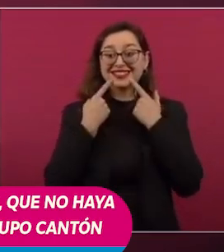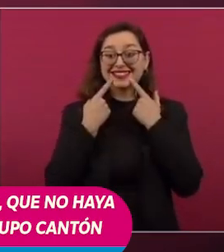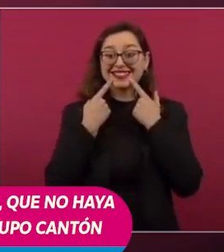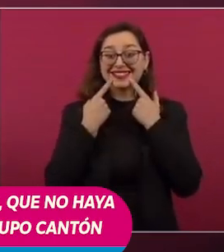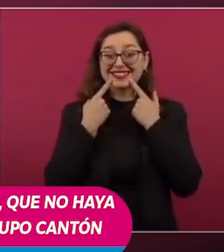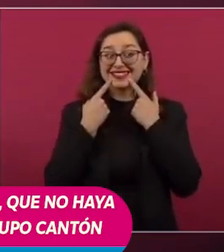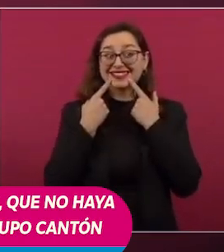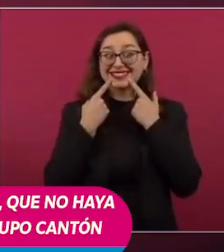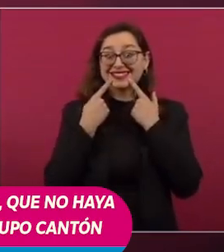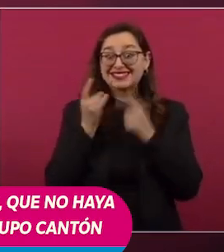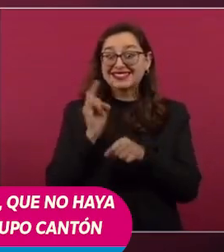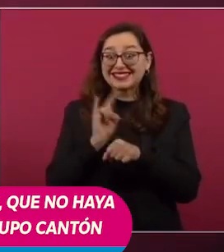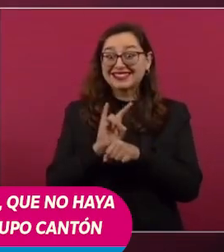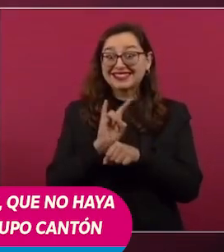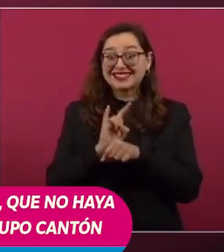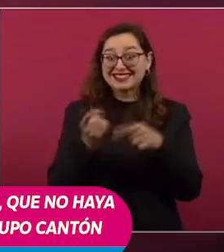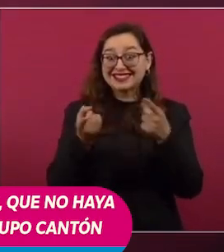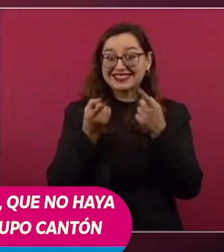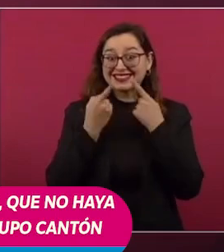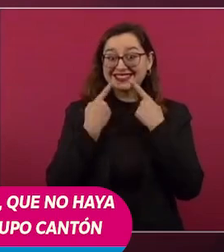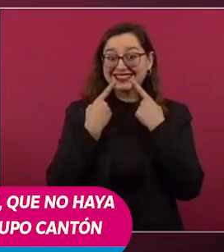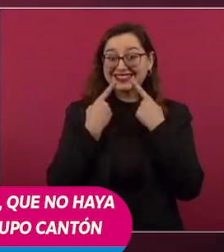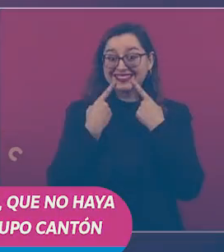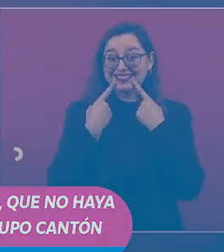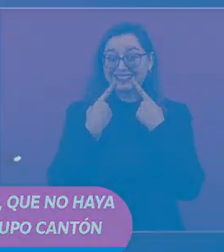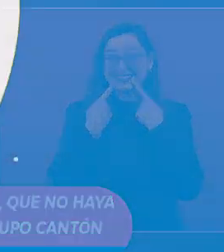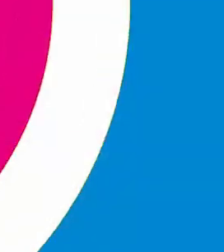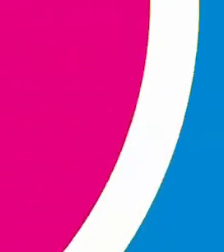ríete, así.